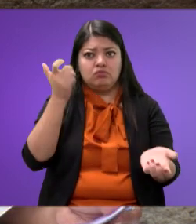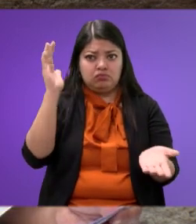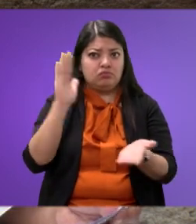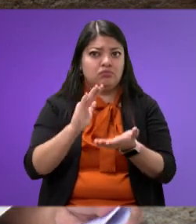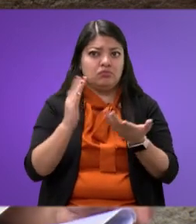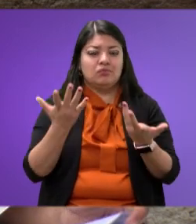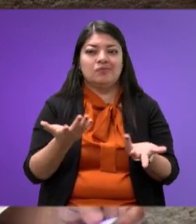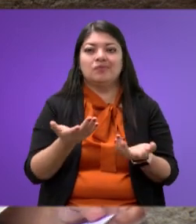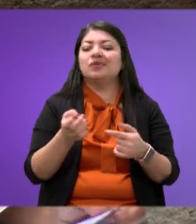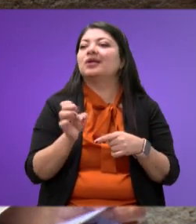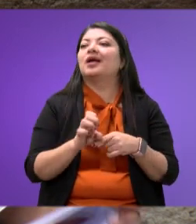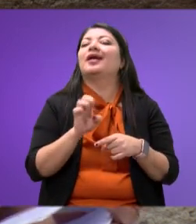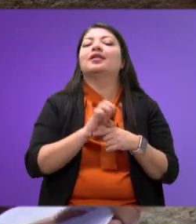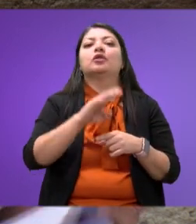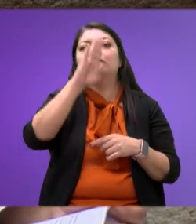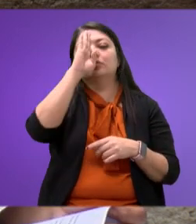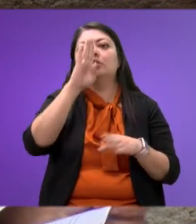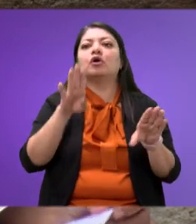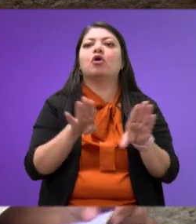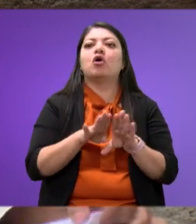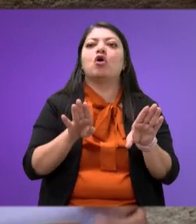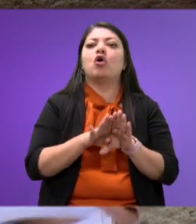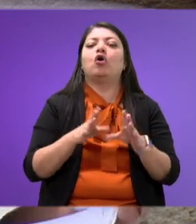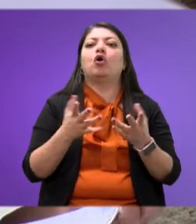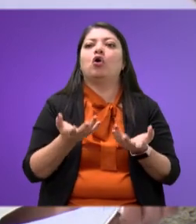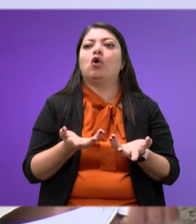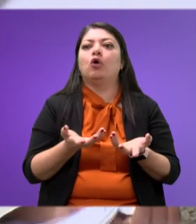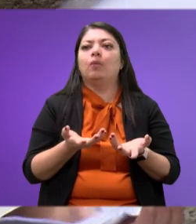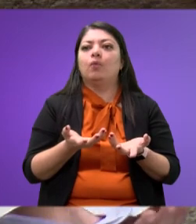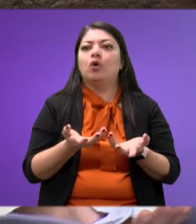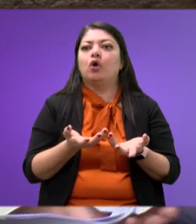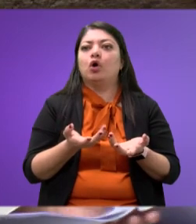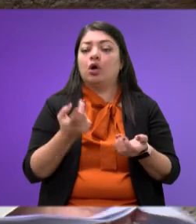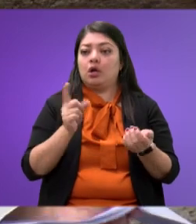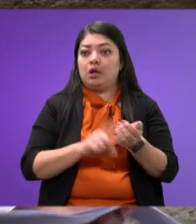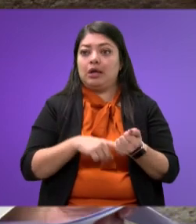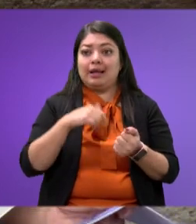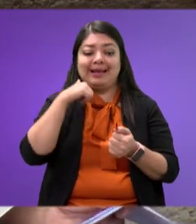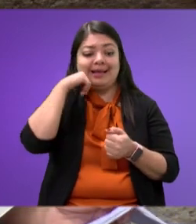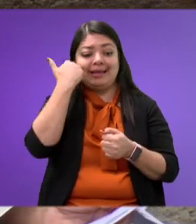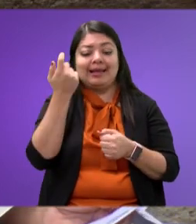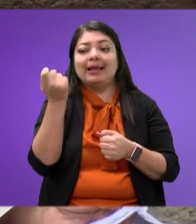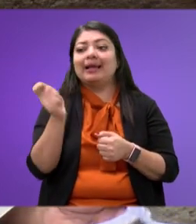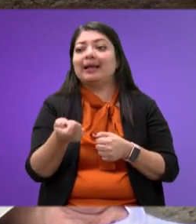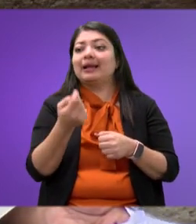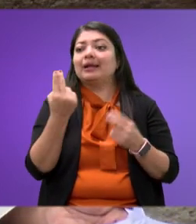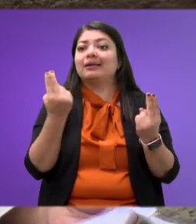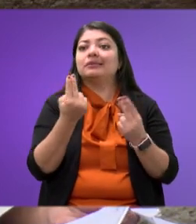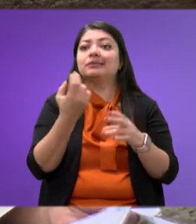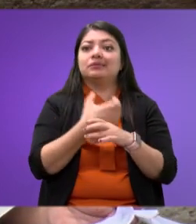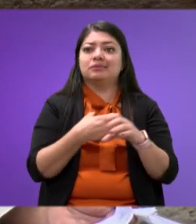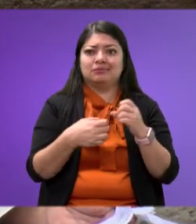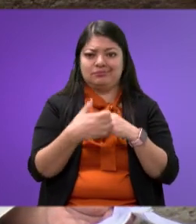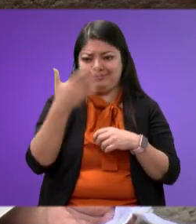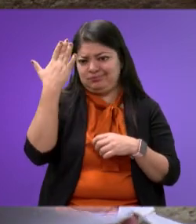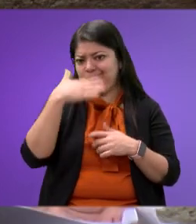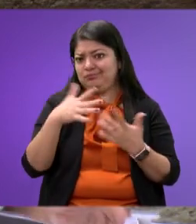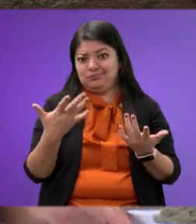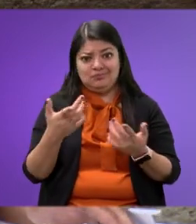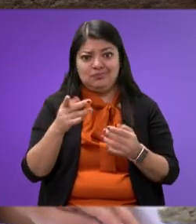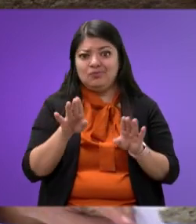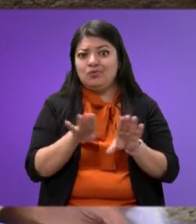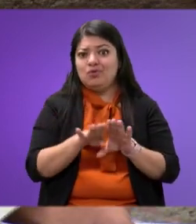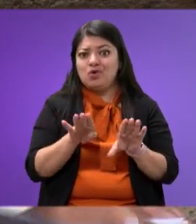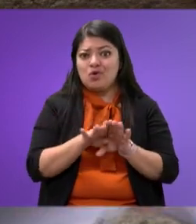Entonces, no es que uno tenga la necesidad de tener muchos elementos, tú sabes que las cosas funcionan